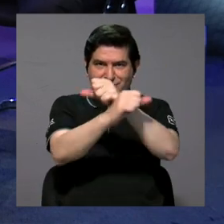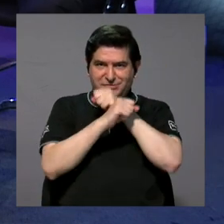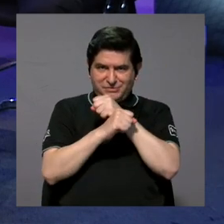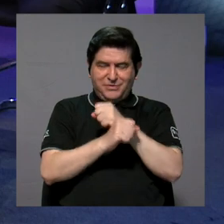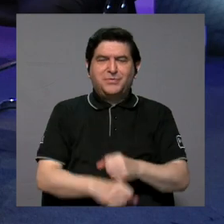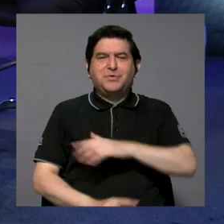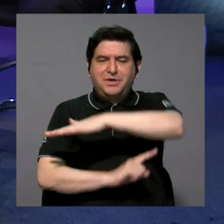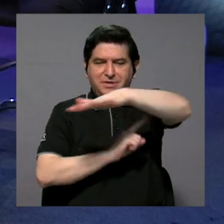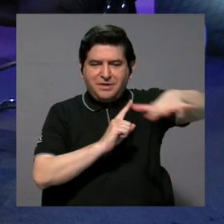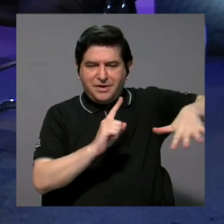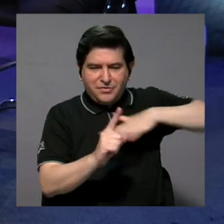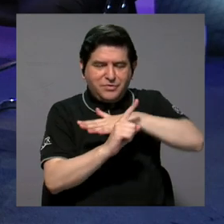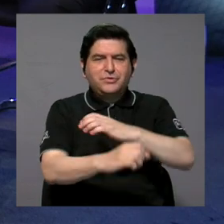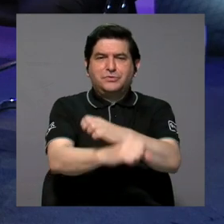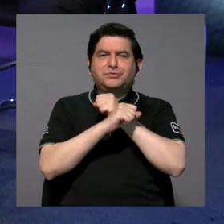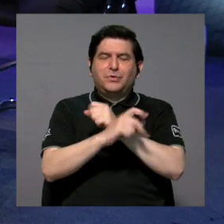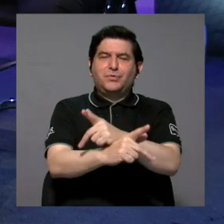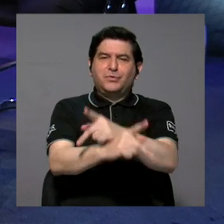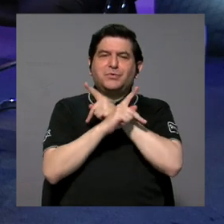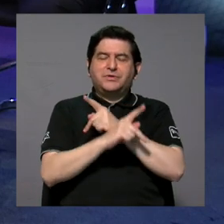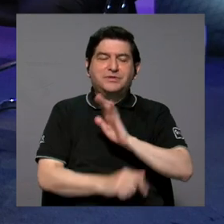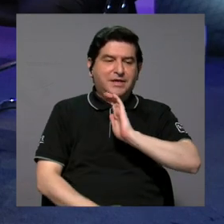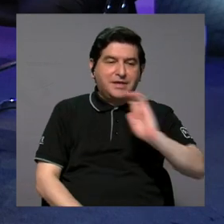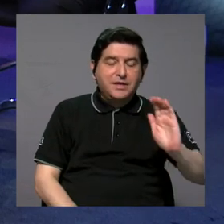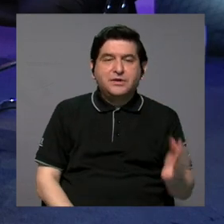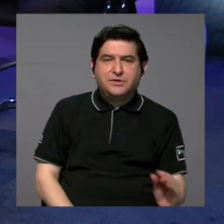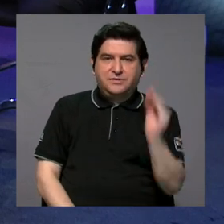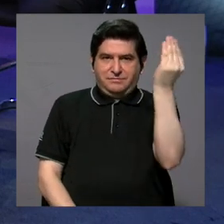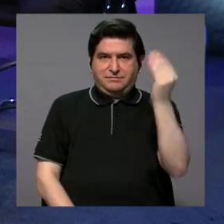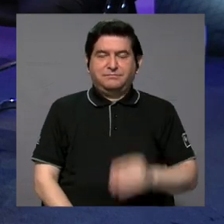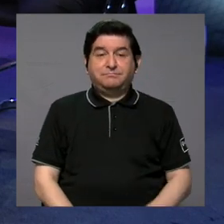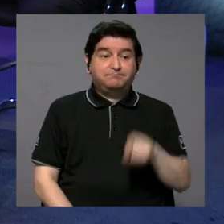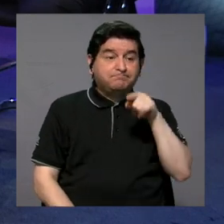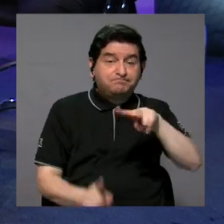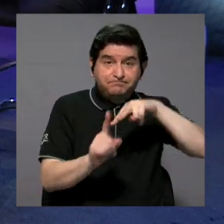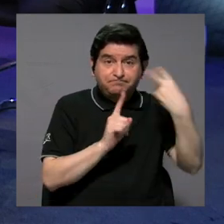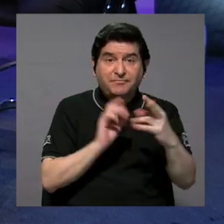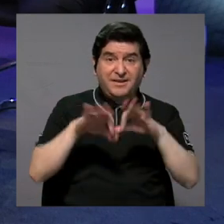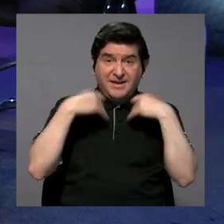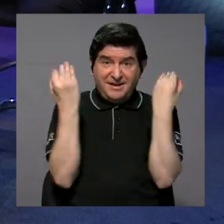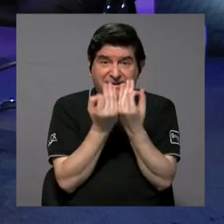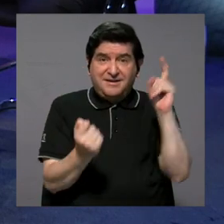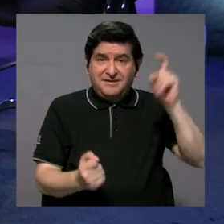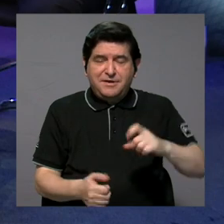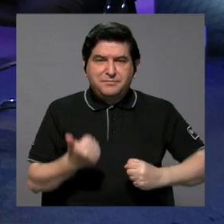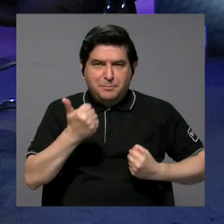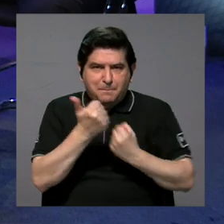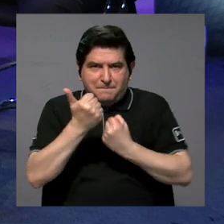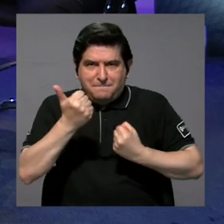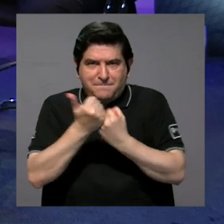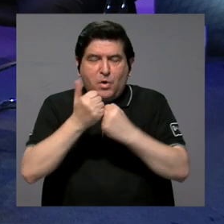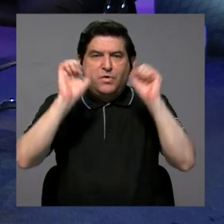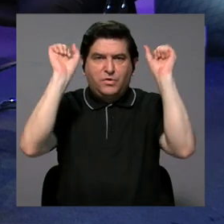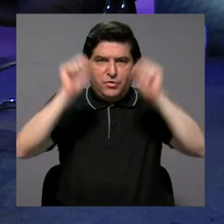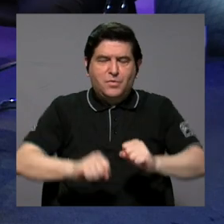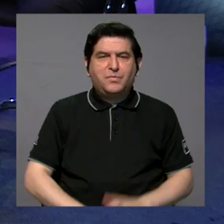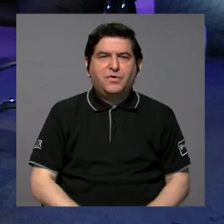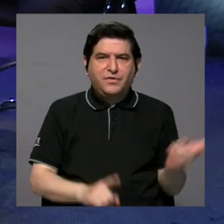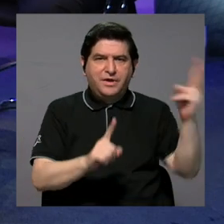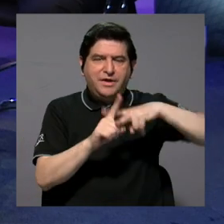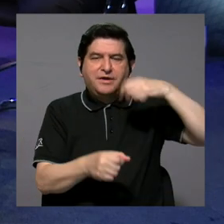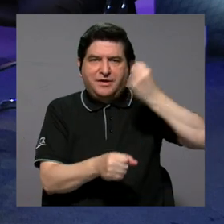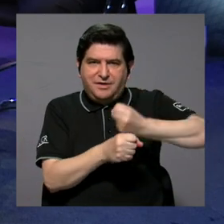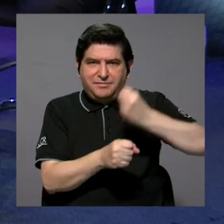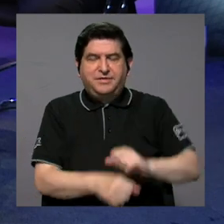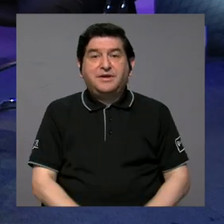un entorno seguro y protector para niños, niñas y adolescentes. Y desde esa perspectiva, las familias requieren un apoyo para poder ejercer esa